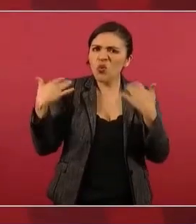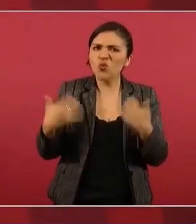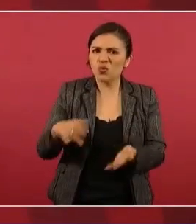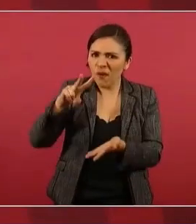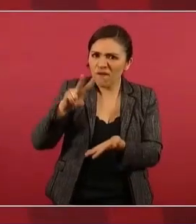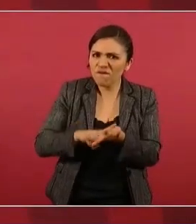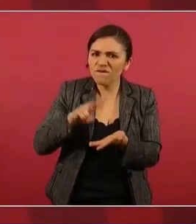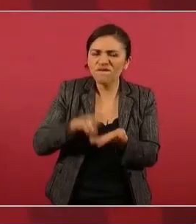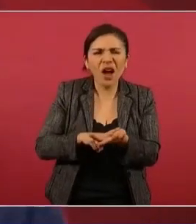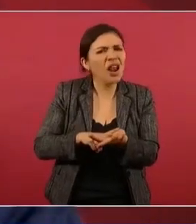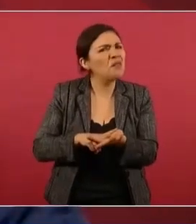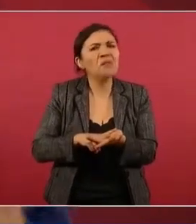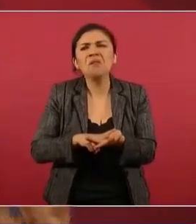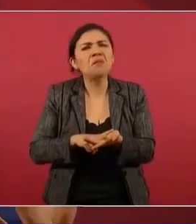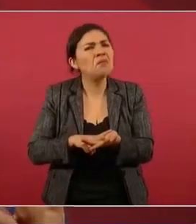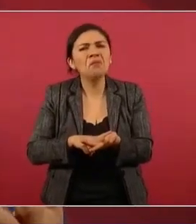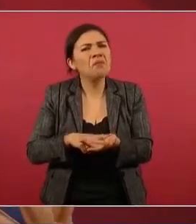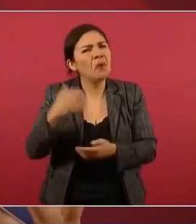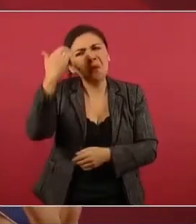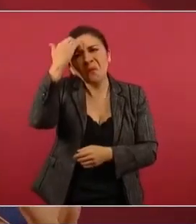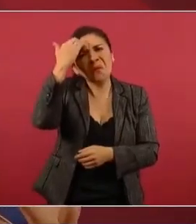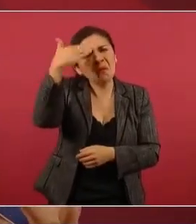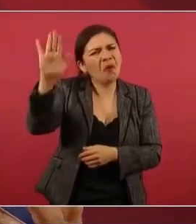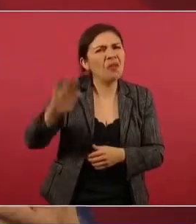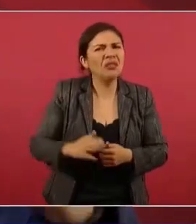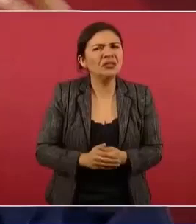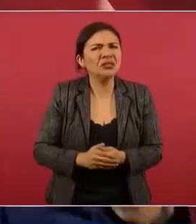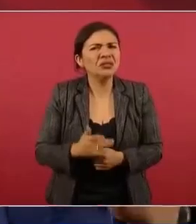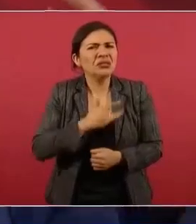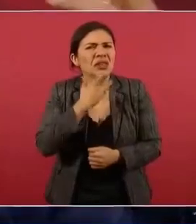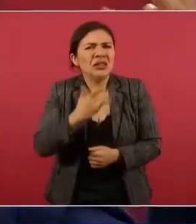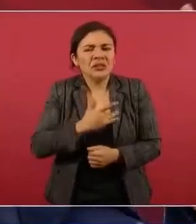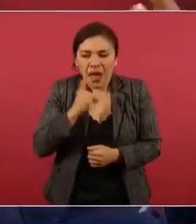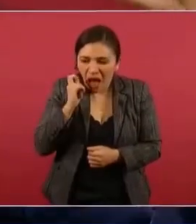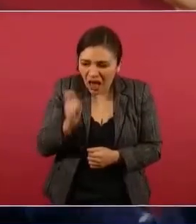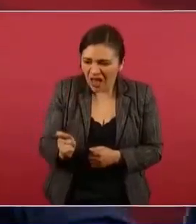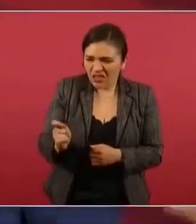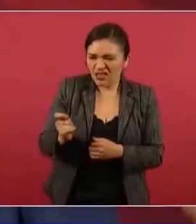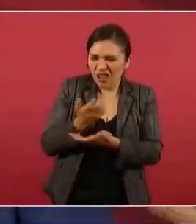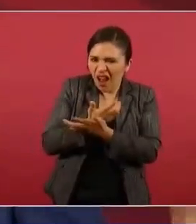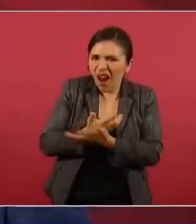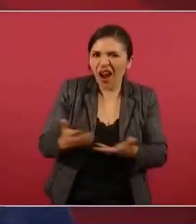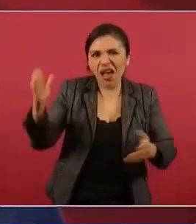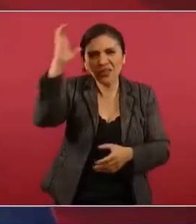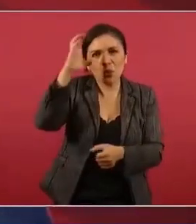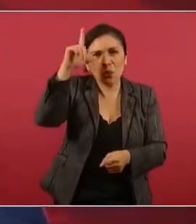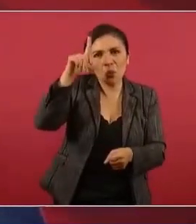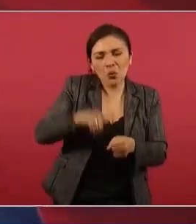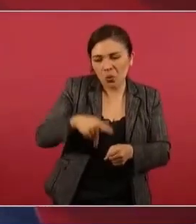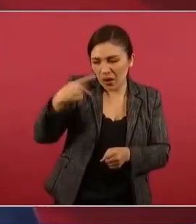desconocían la grandeza cultural de México.